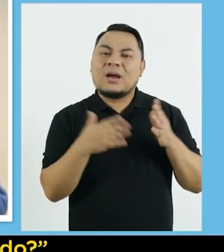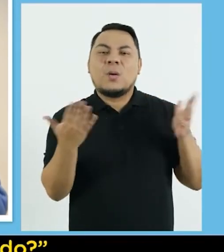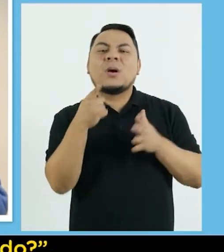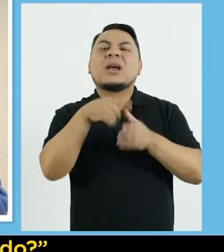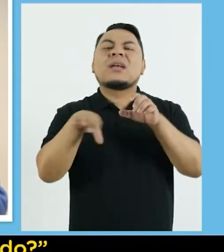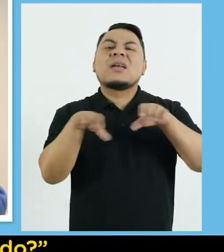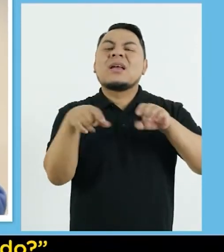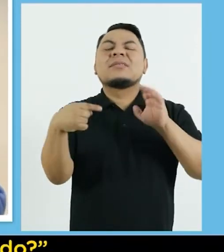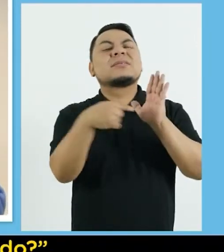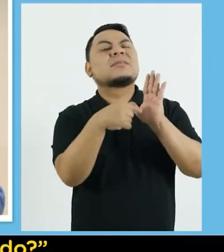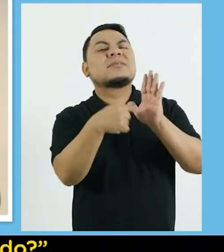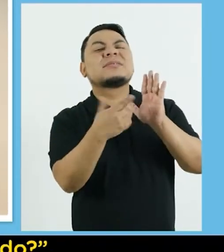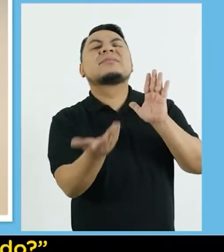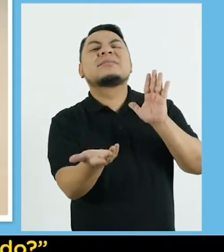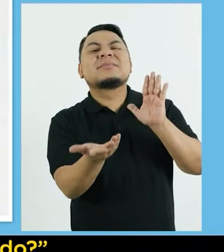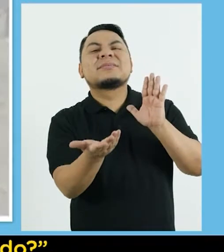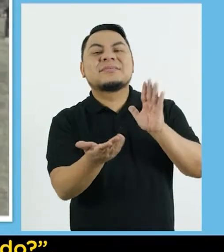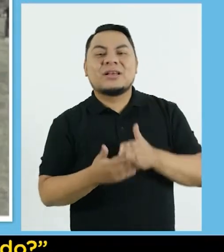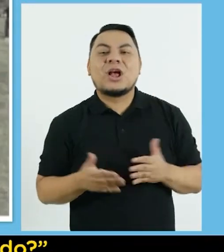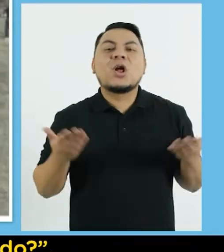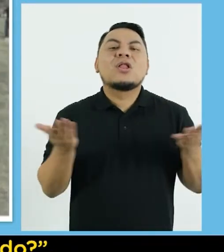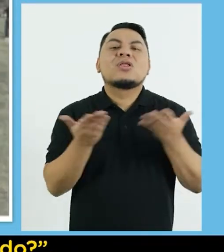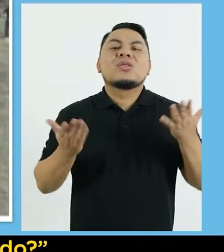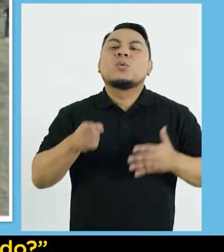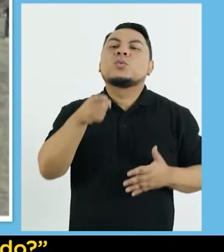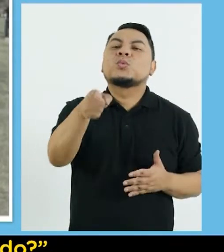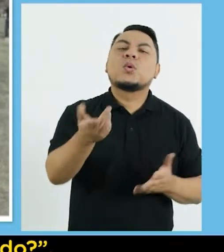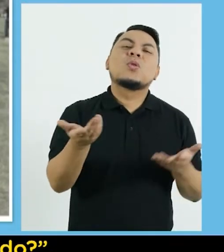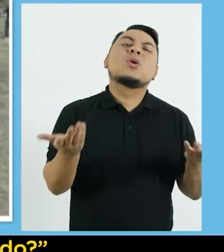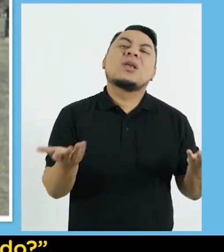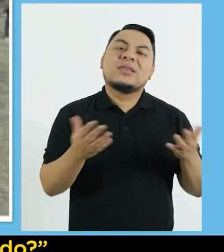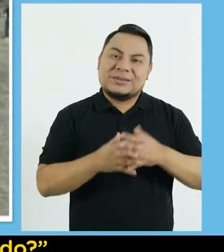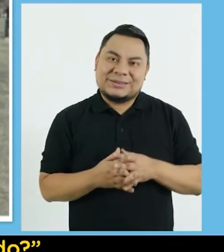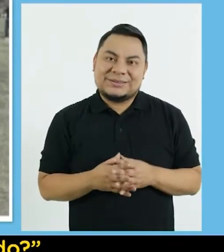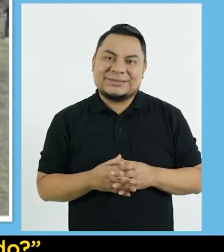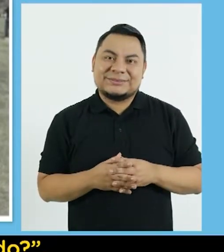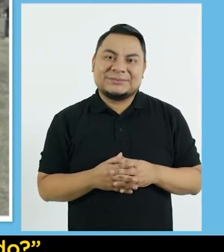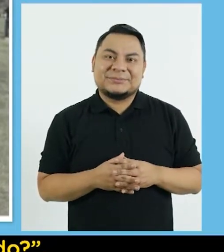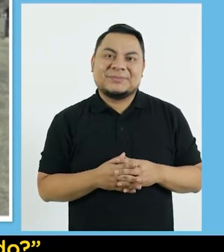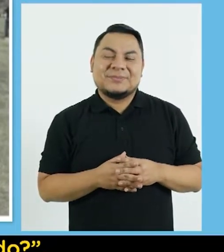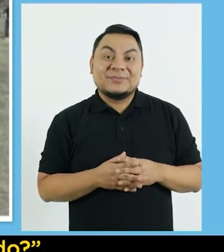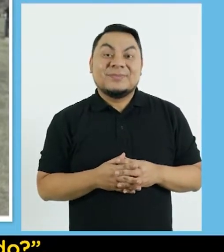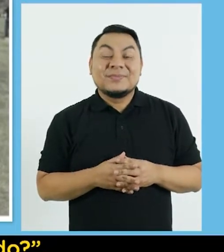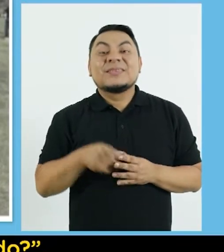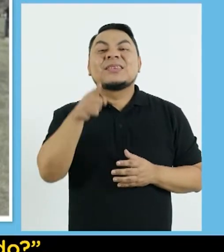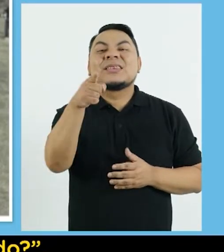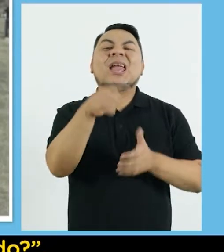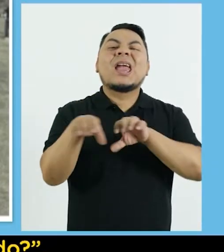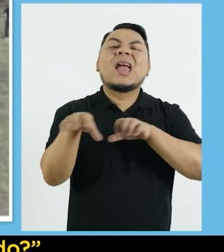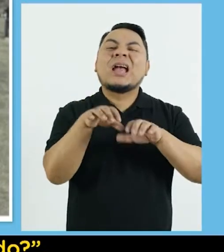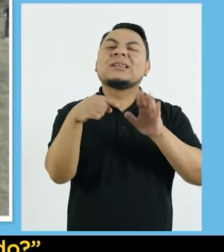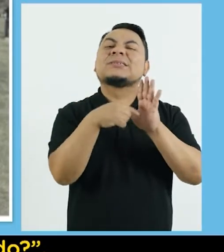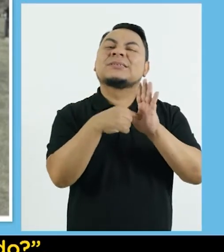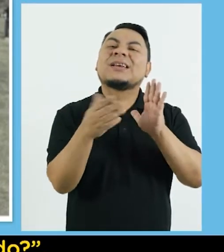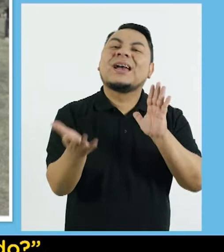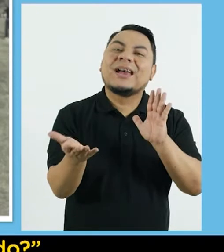¿Dónde están? O ¿Qué están haciendo? ¿Dónde estás tú?